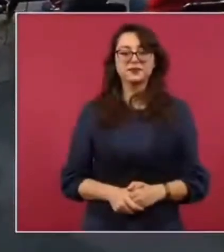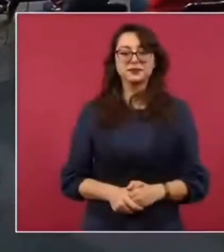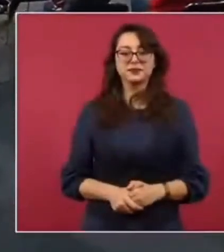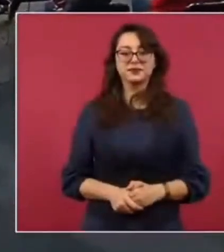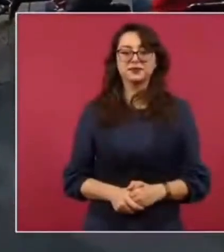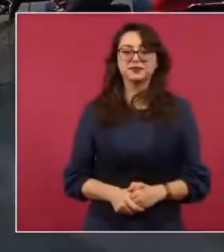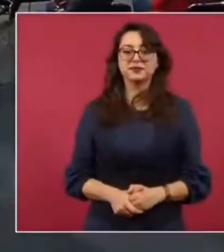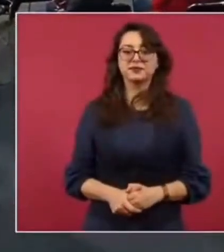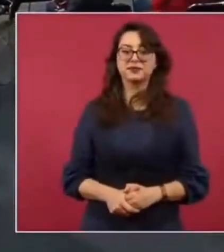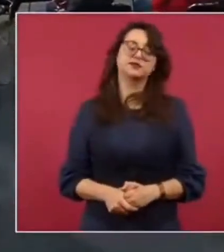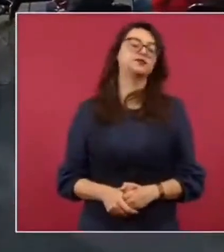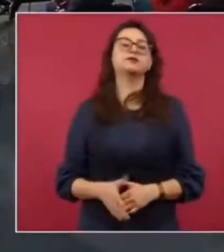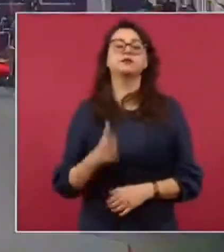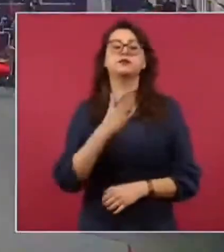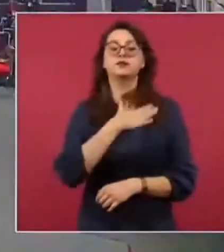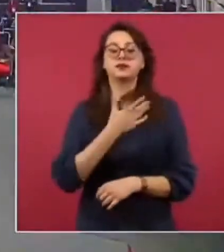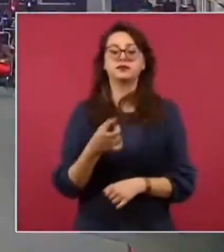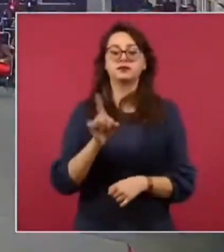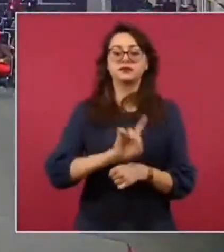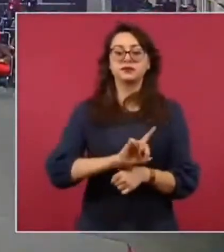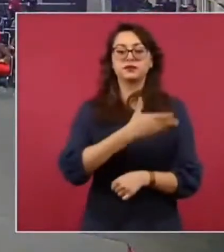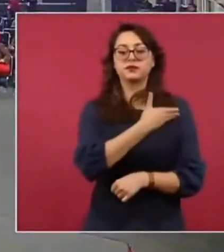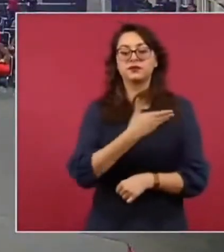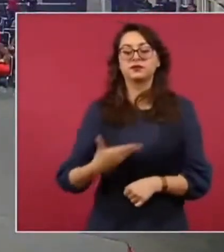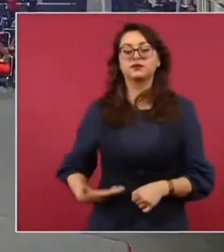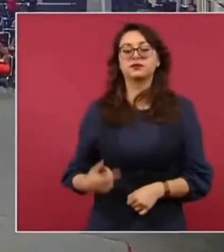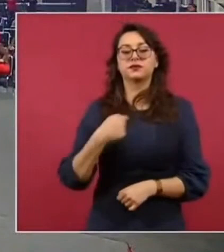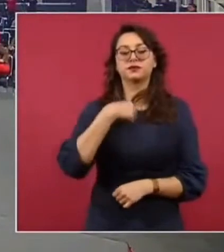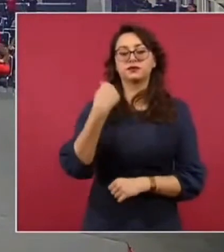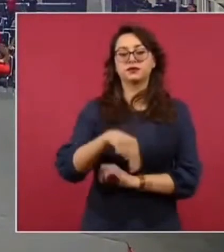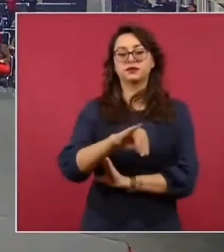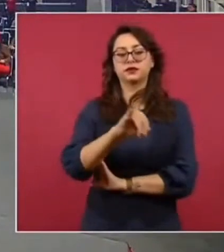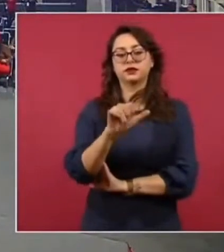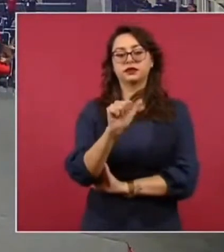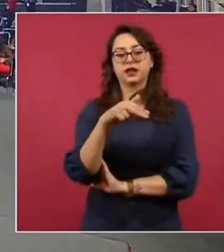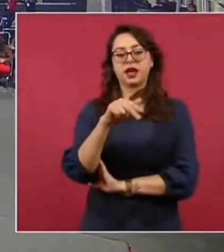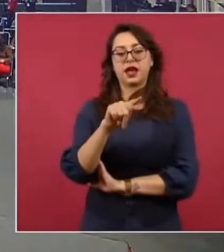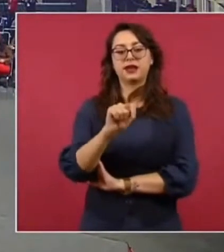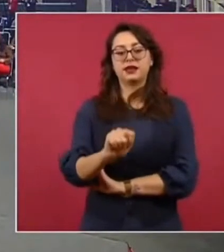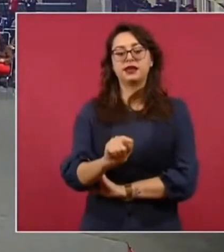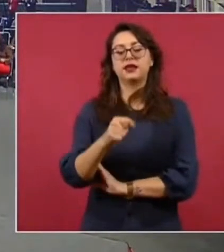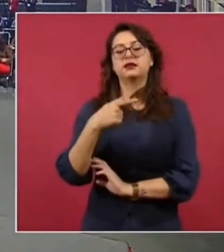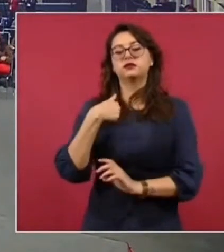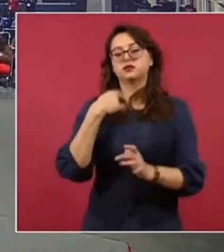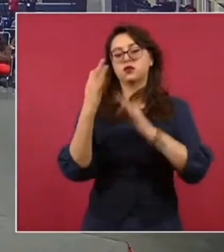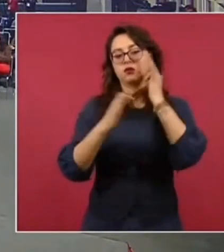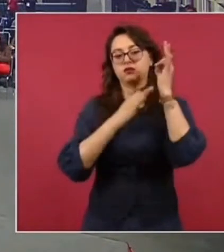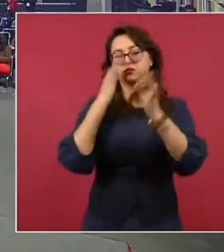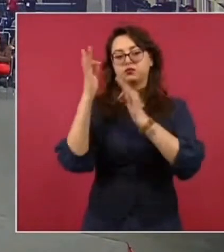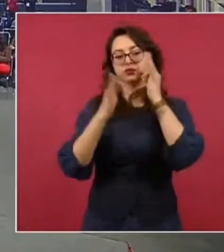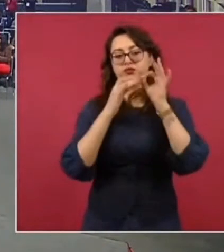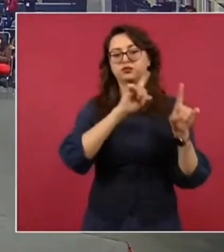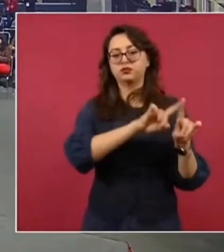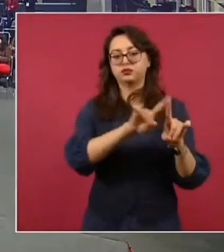Muy buenos días, señor presidente. Janet Galindo, de Grupo Transmedia en la Chispa, Campeche, Quintana Roo,